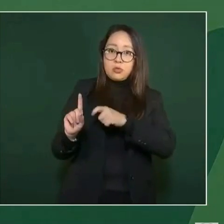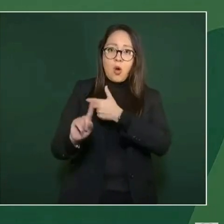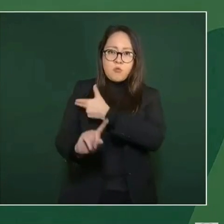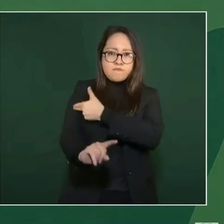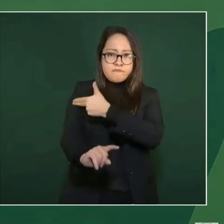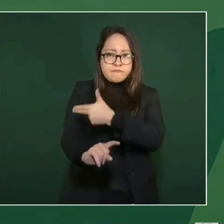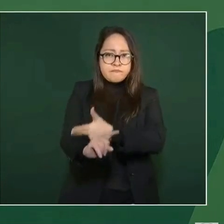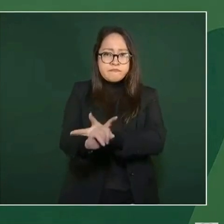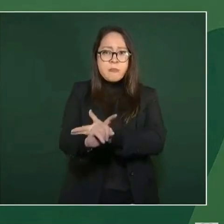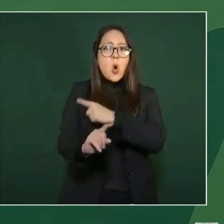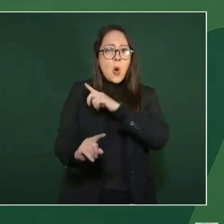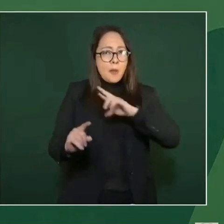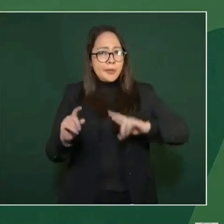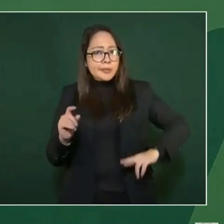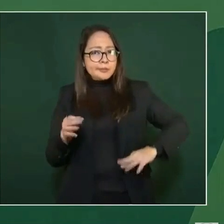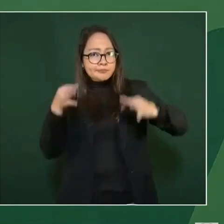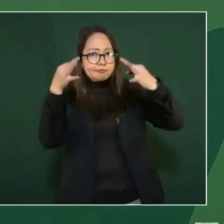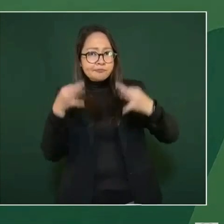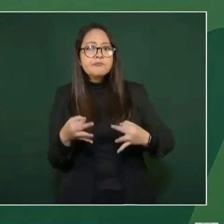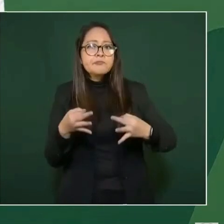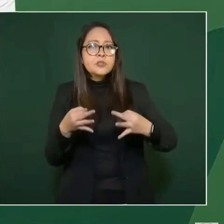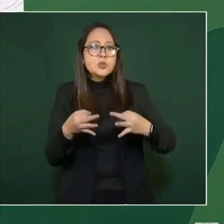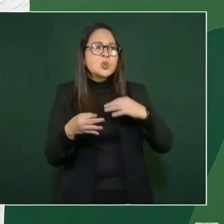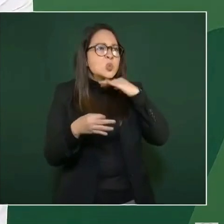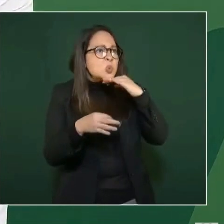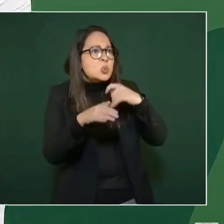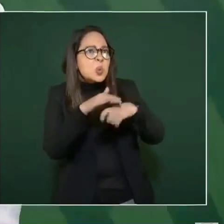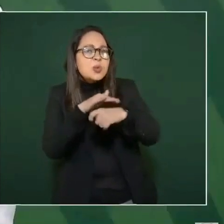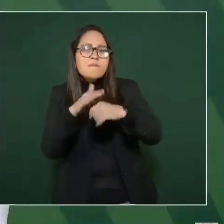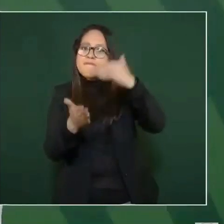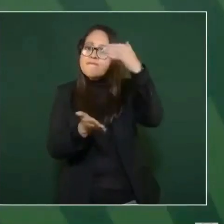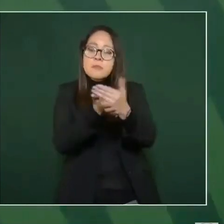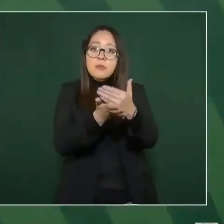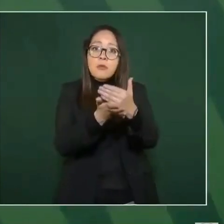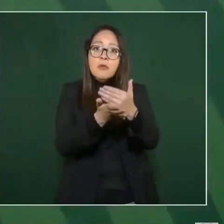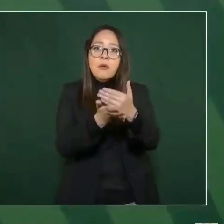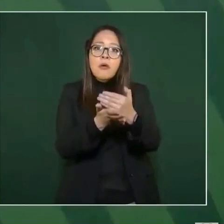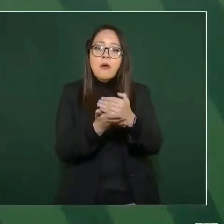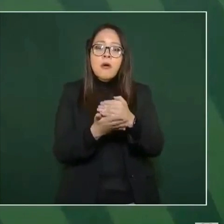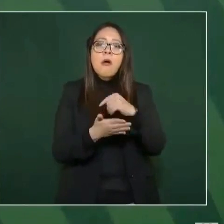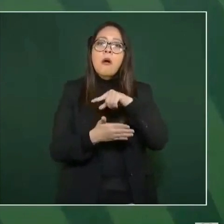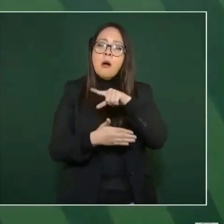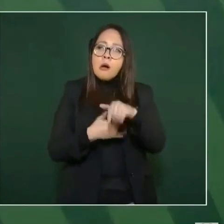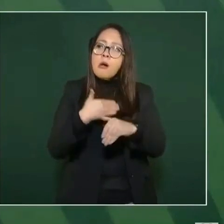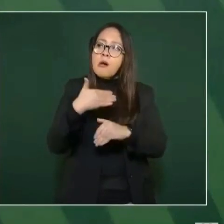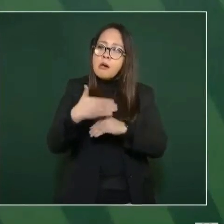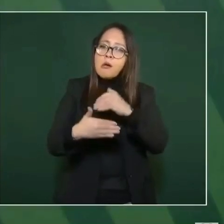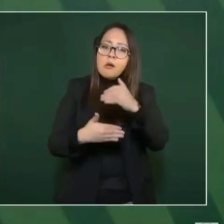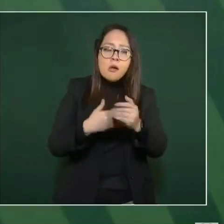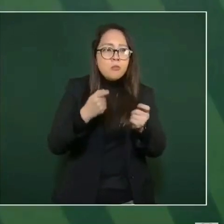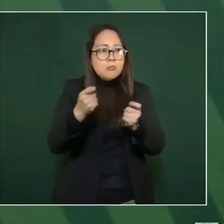el presupuesto alcanza, rinde.